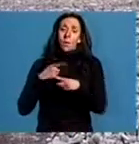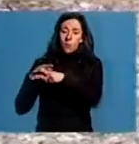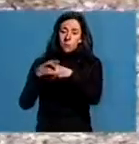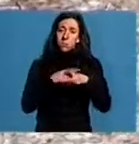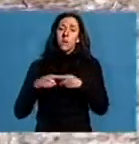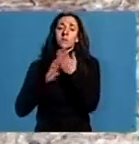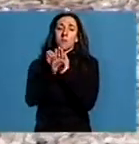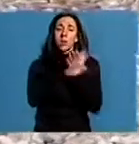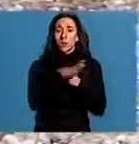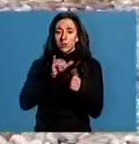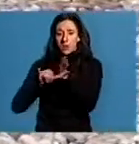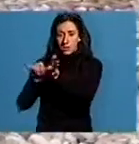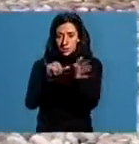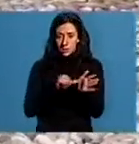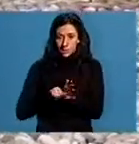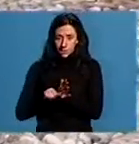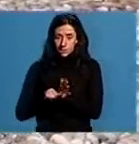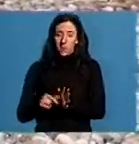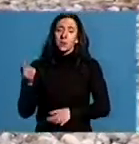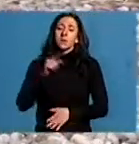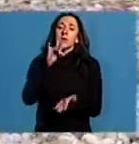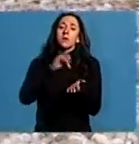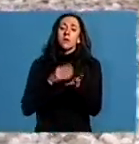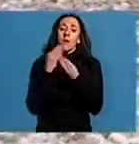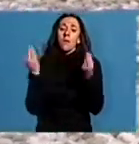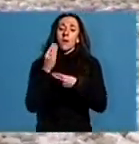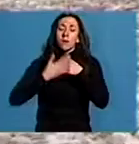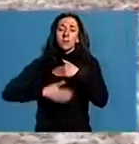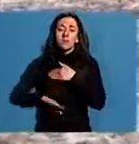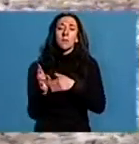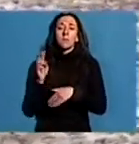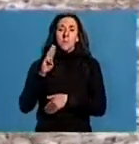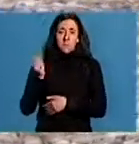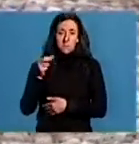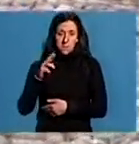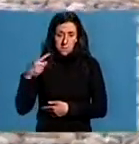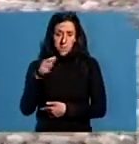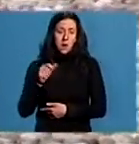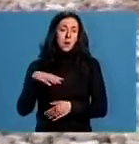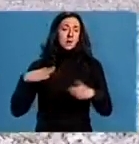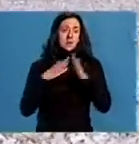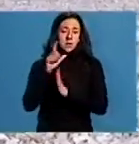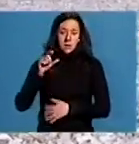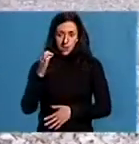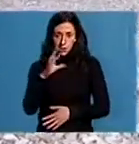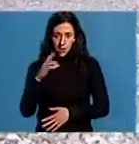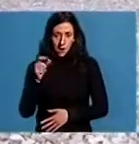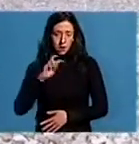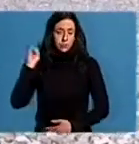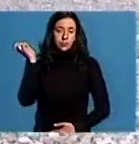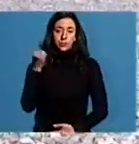Xoeixo do municipio de Vilaaba. Tamén se realizaron melloras en vías das parroquias de Parga, Vecín, Santa Leocadia, Pedrafita e Sanbreixo.